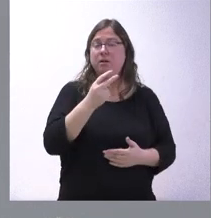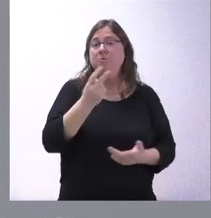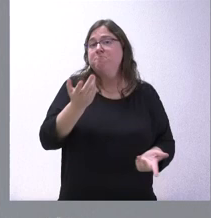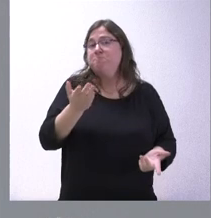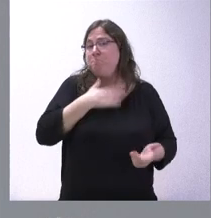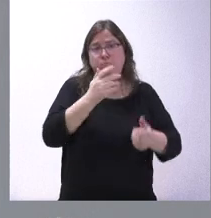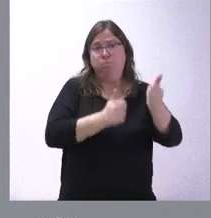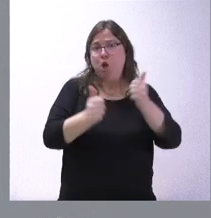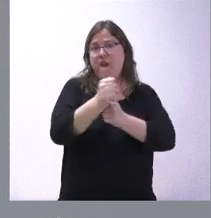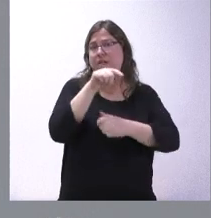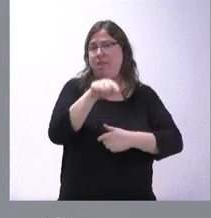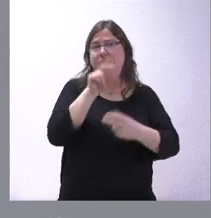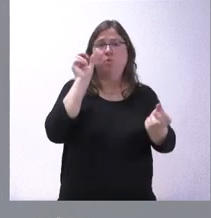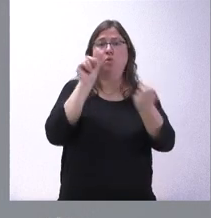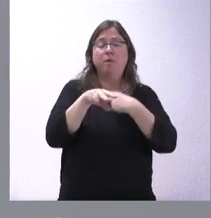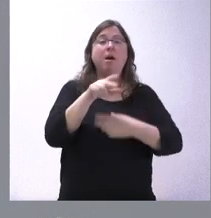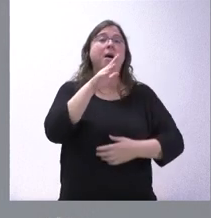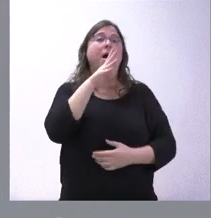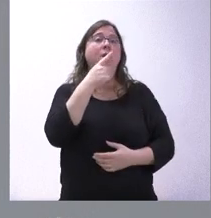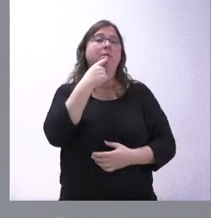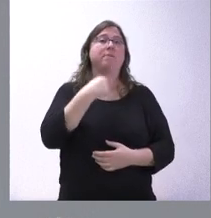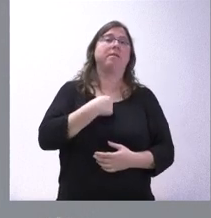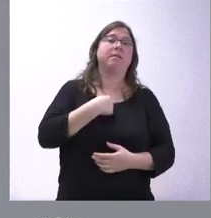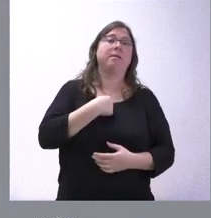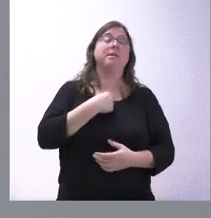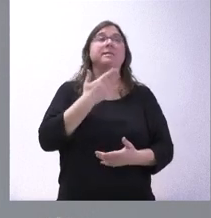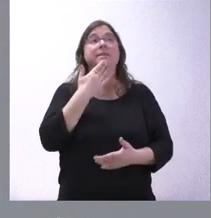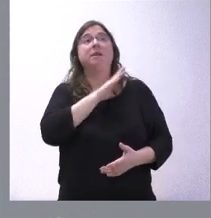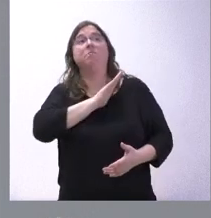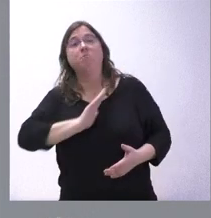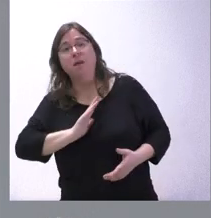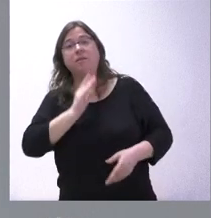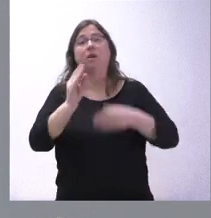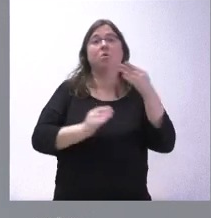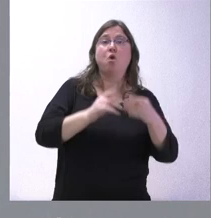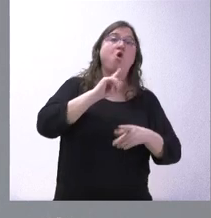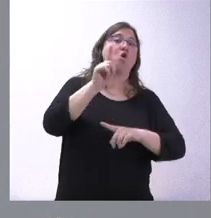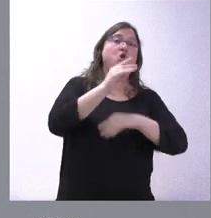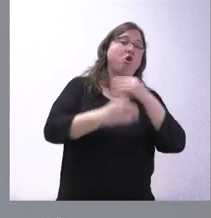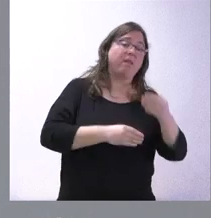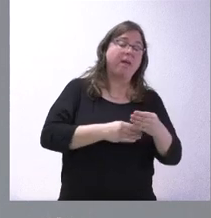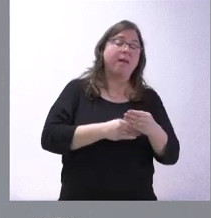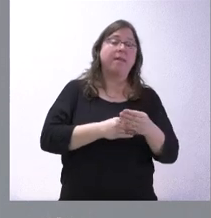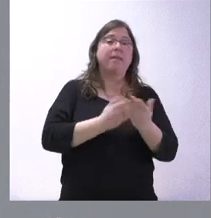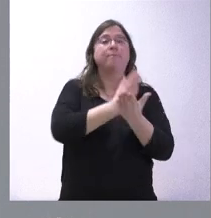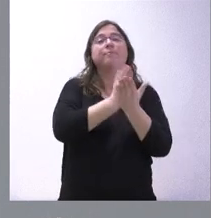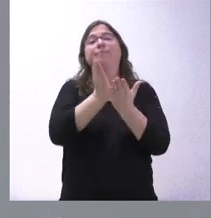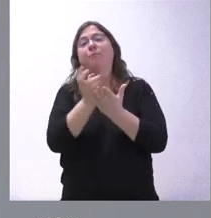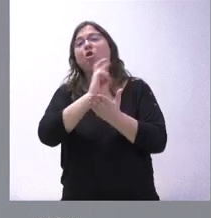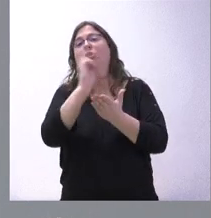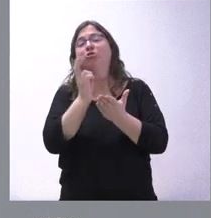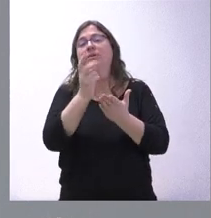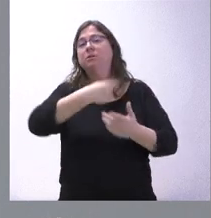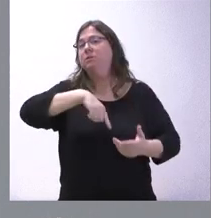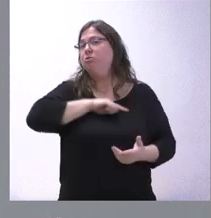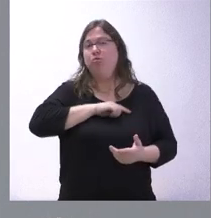prioridad. Claro, si ahora lo que se nos dice es que en tanto eso no se hace o cómo eso no se va hacer, hay que plantear alternativas. Nosotros vamos a